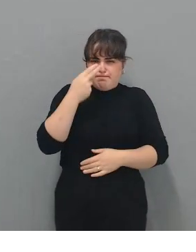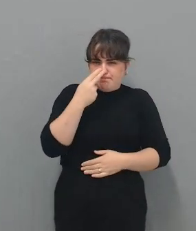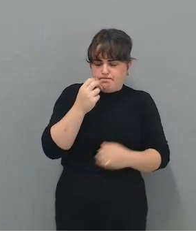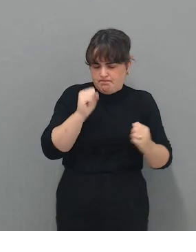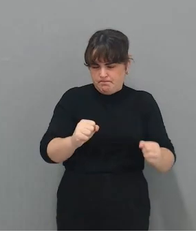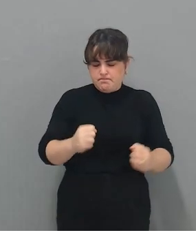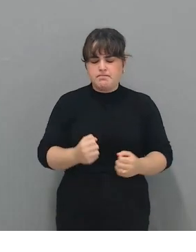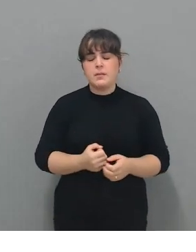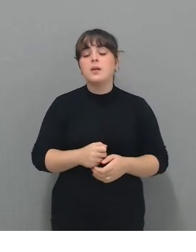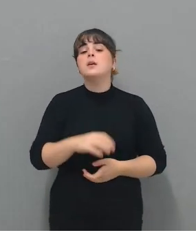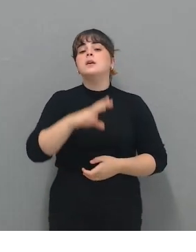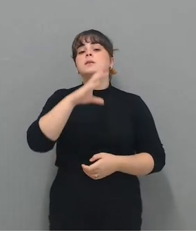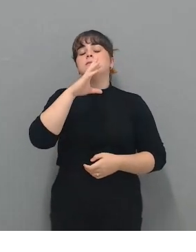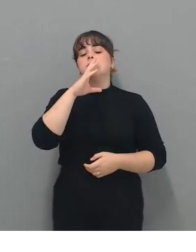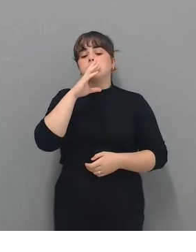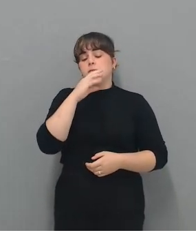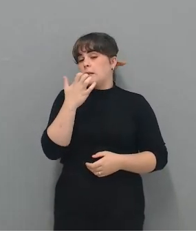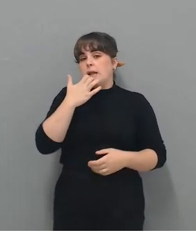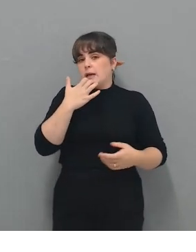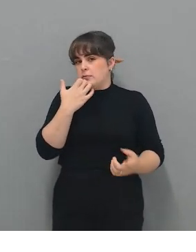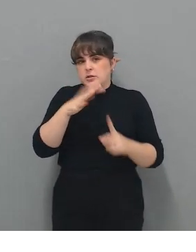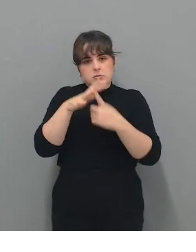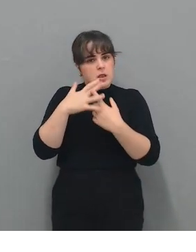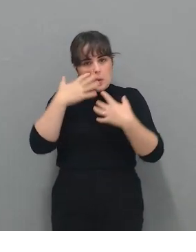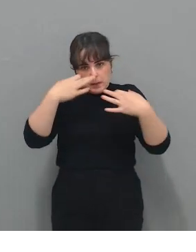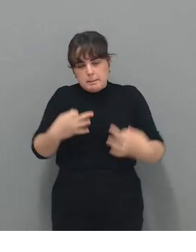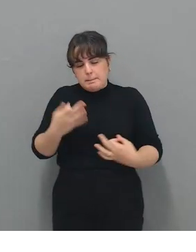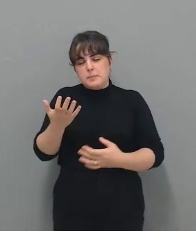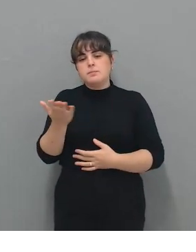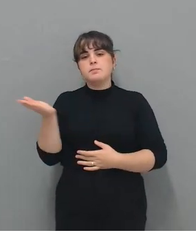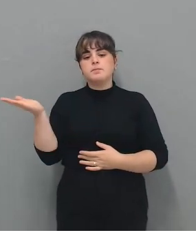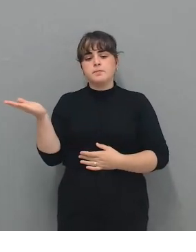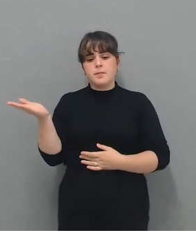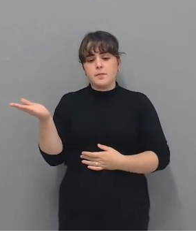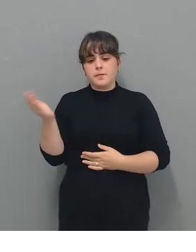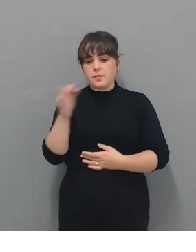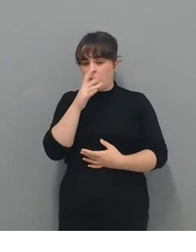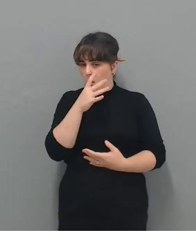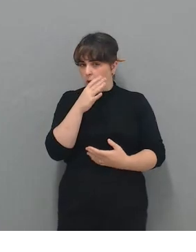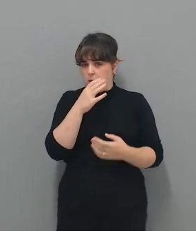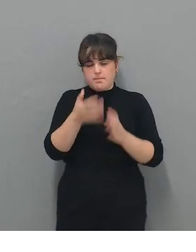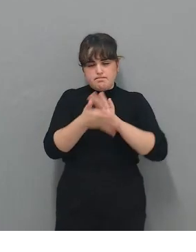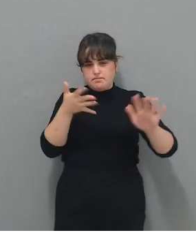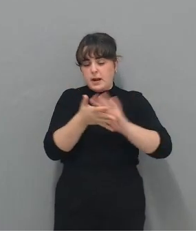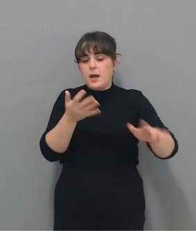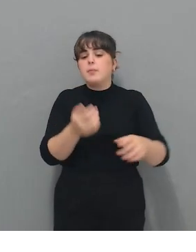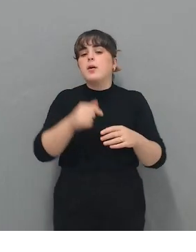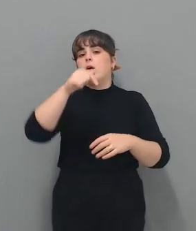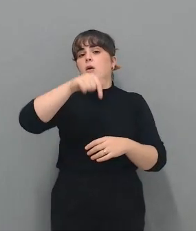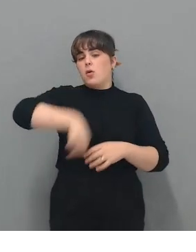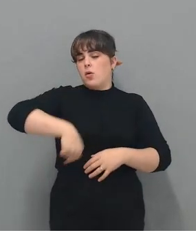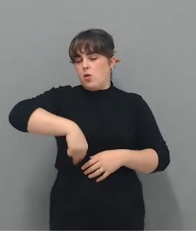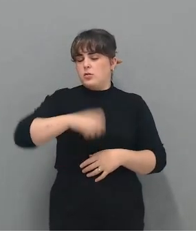Para ello, os pongo un caso práctico que se va a visualizar muy rápido. Noticias de hoy en día que se